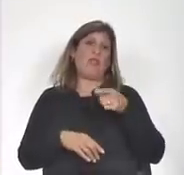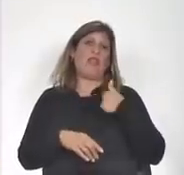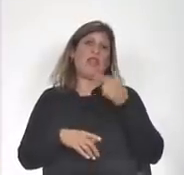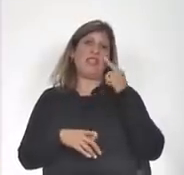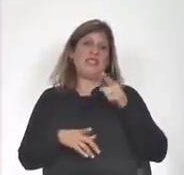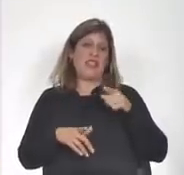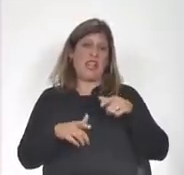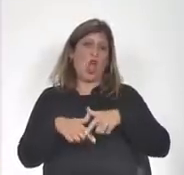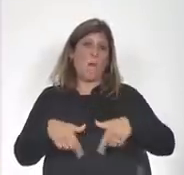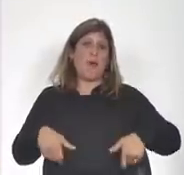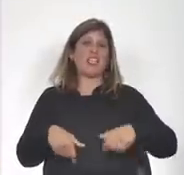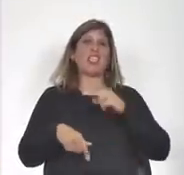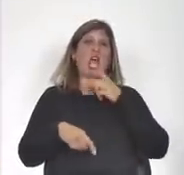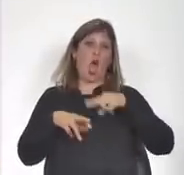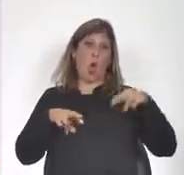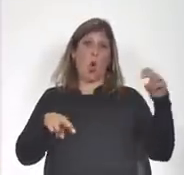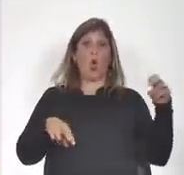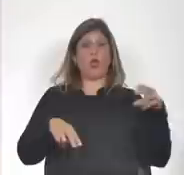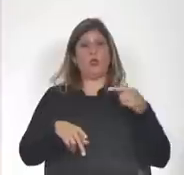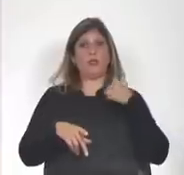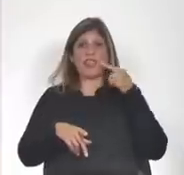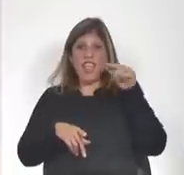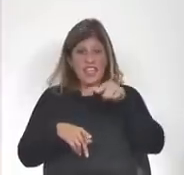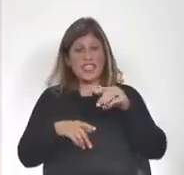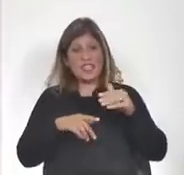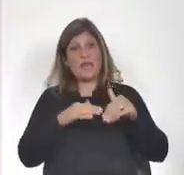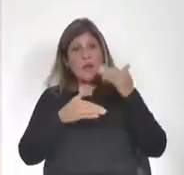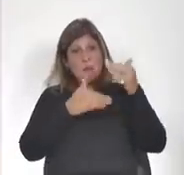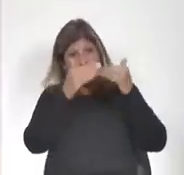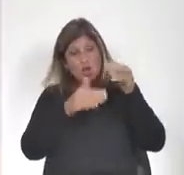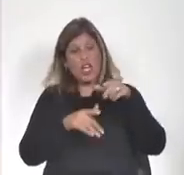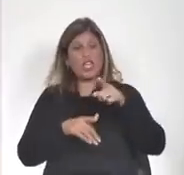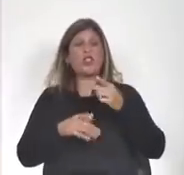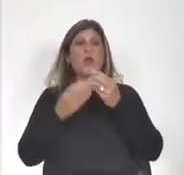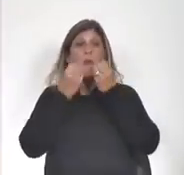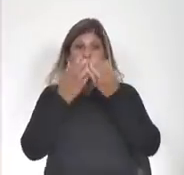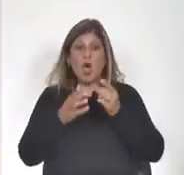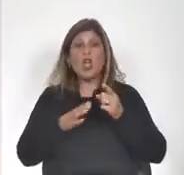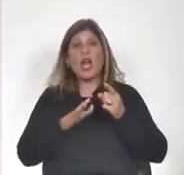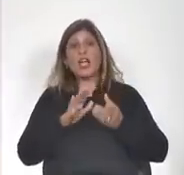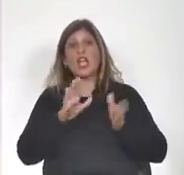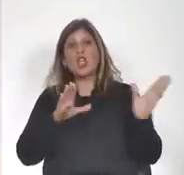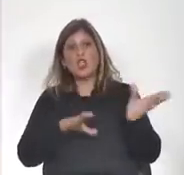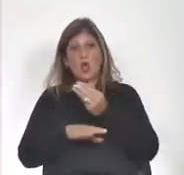concepción de que desde allí se desprende el desarrollo, el progreso y desde allí va a mejorar todo lo demás